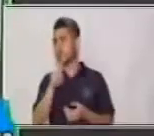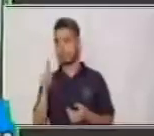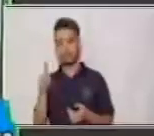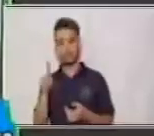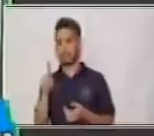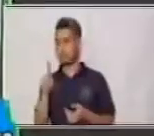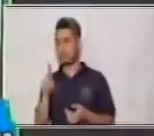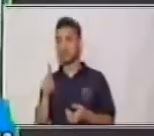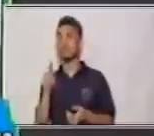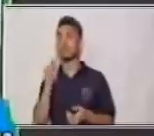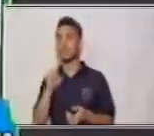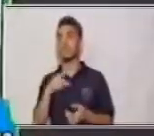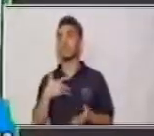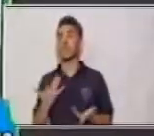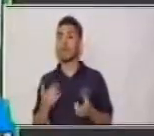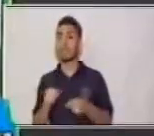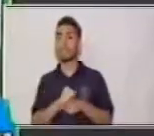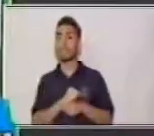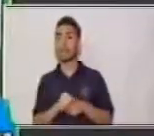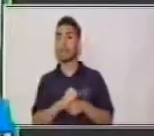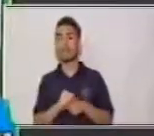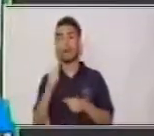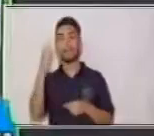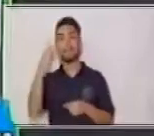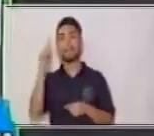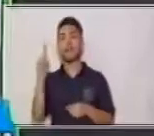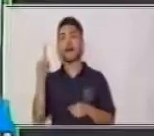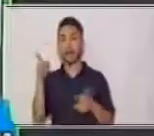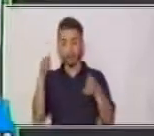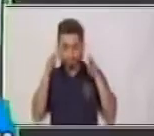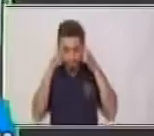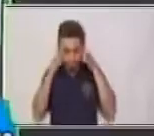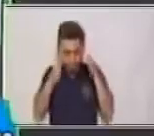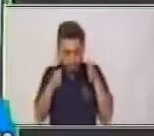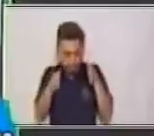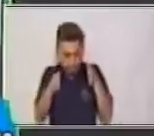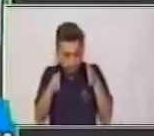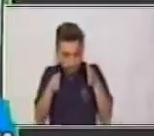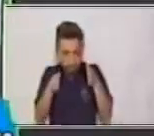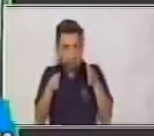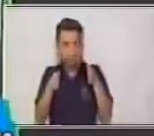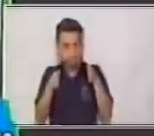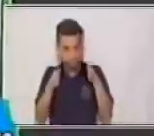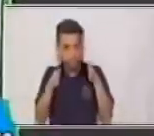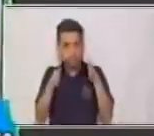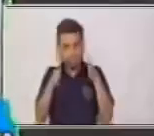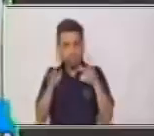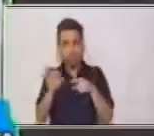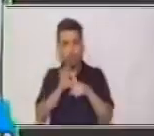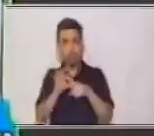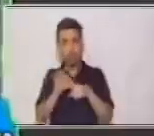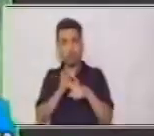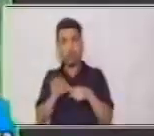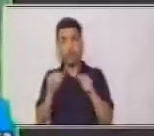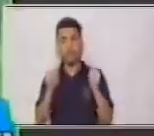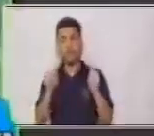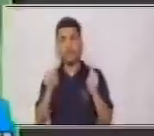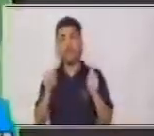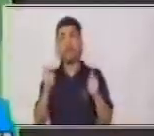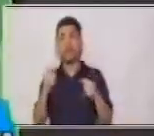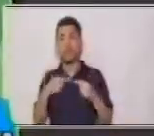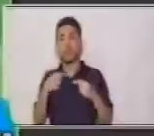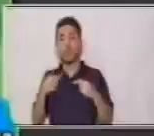ejercicio que nosotros utilizamos para concentrarnos. Sirve bastante cuando nosotros queremos